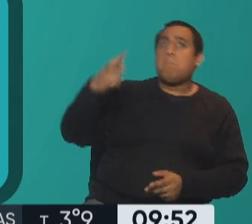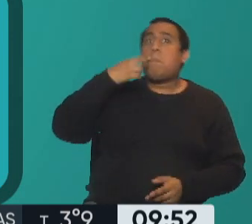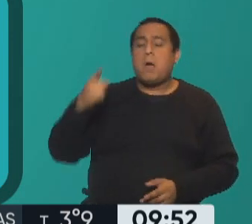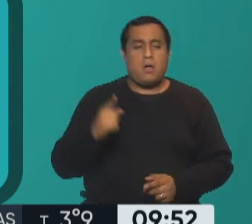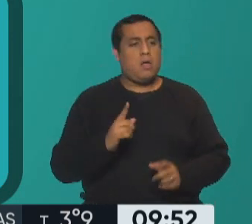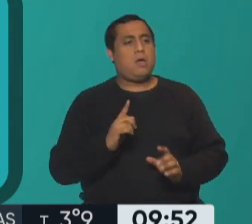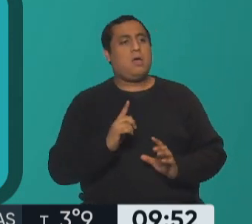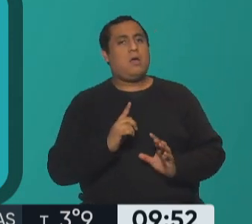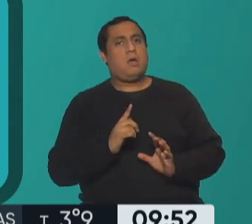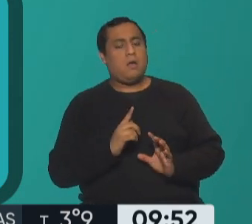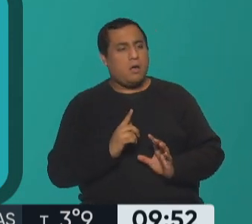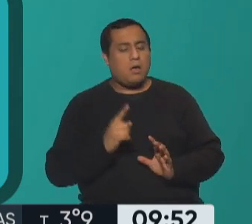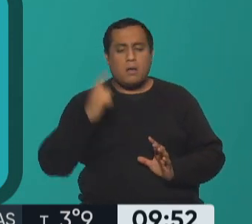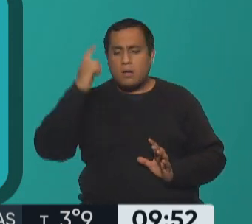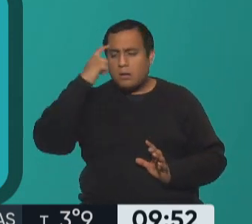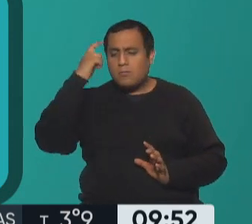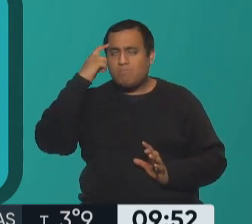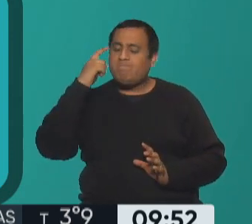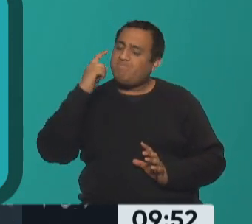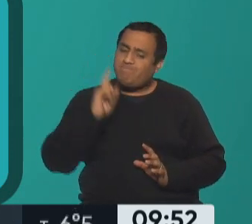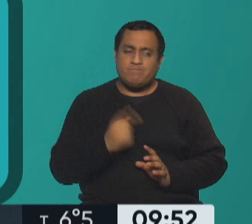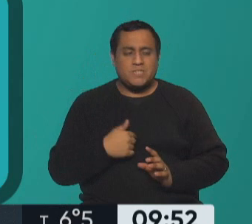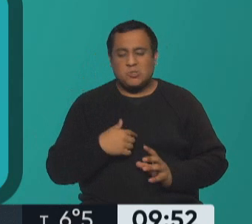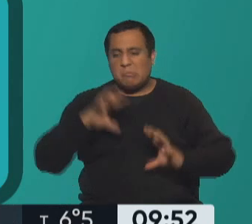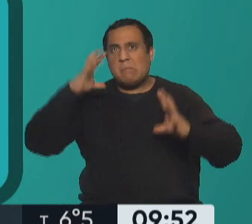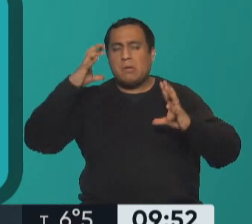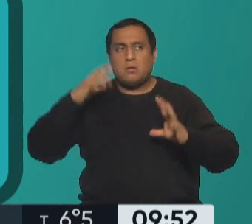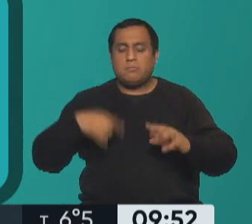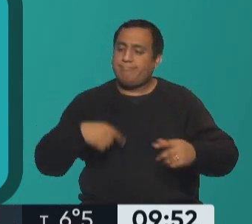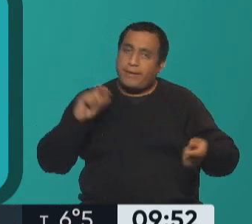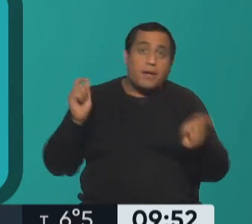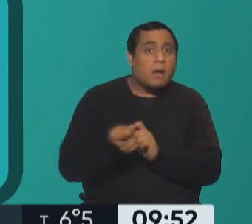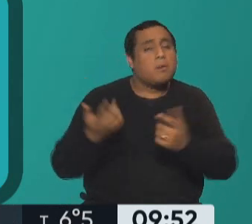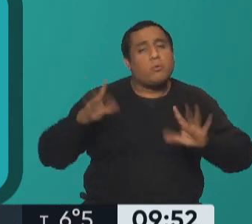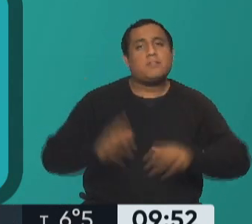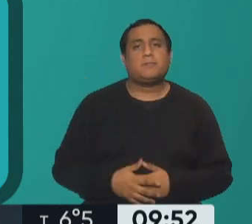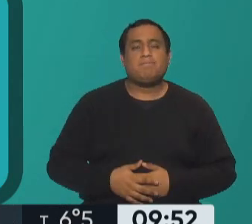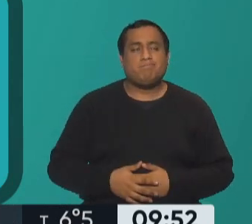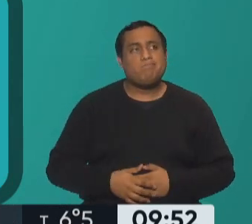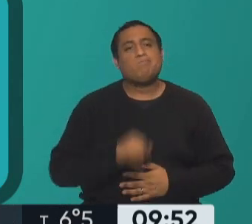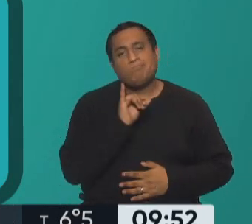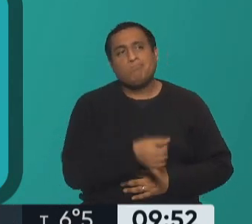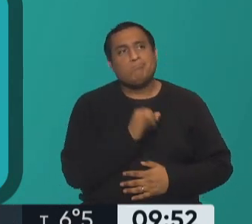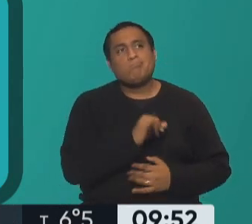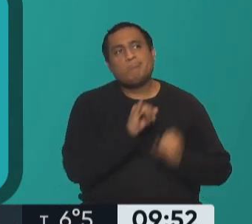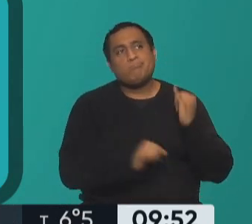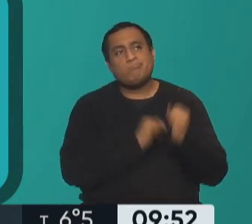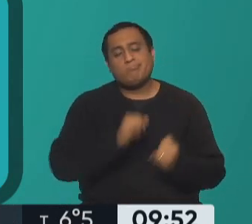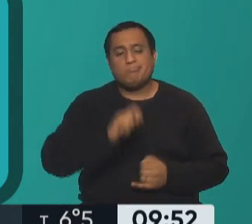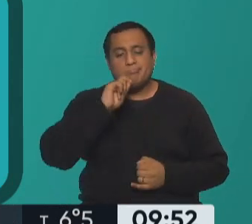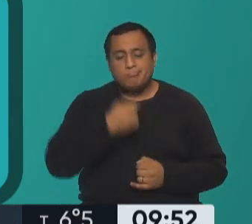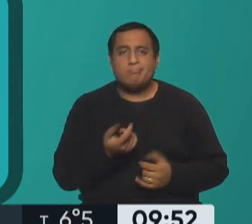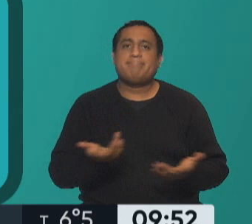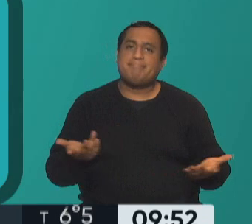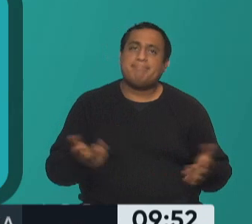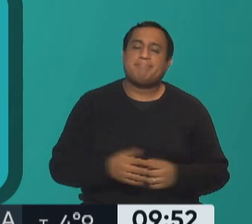corto para que esa persona recapacite y cambie en eso que está haciendo tal cual Marichu mira que lindo lo que decís dentro de esta